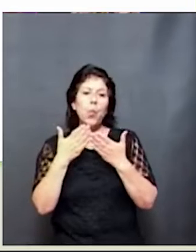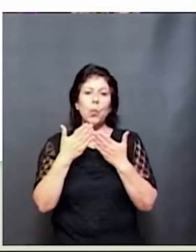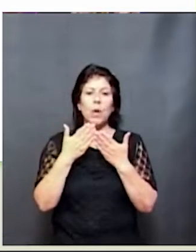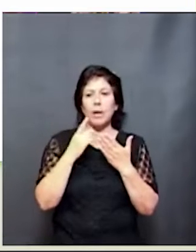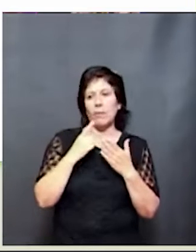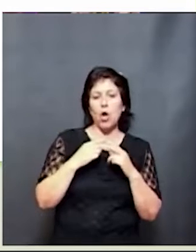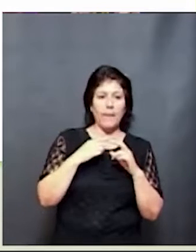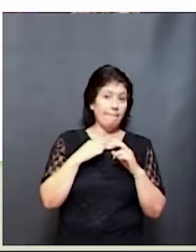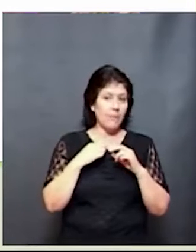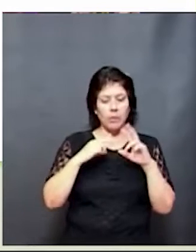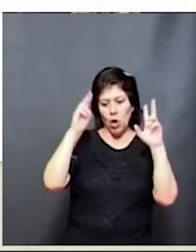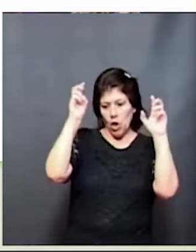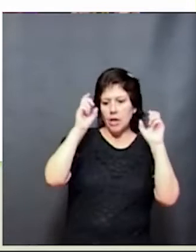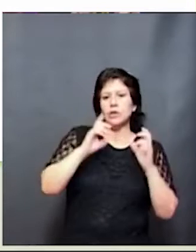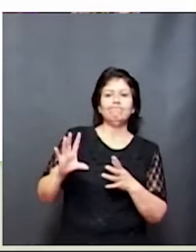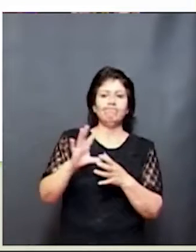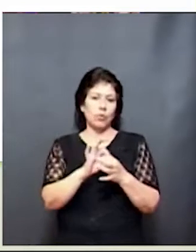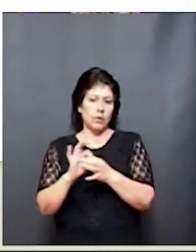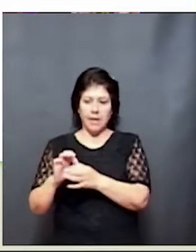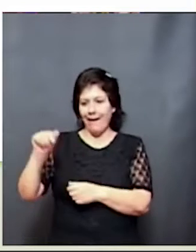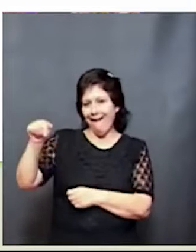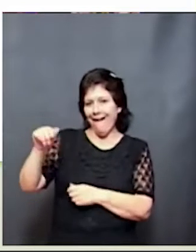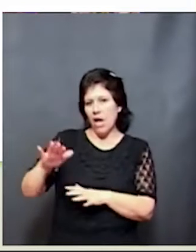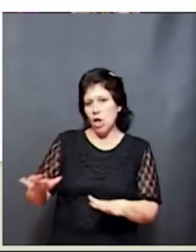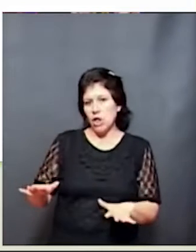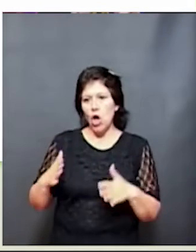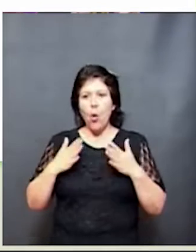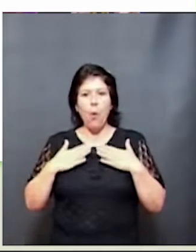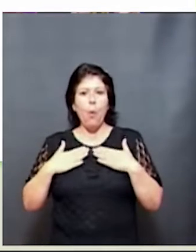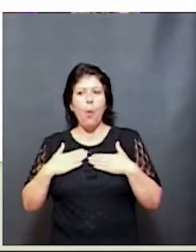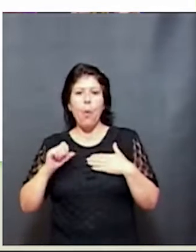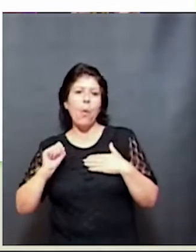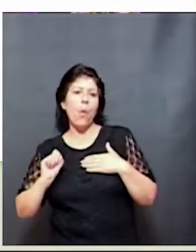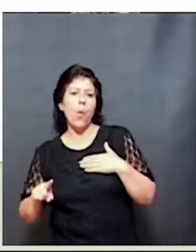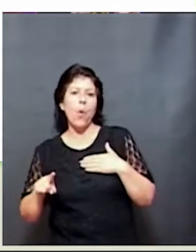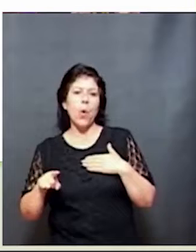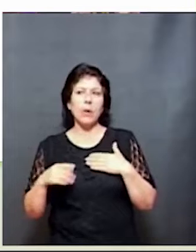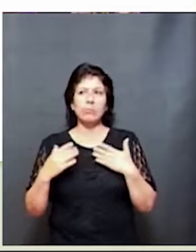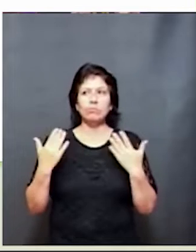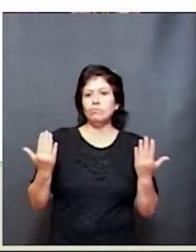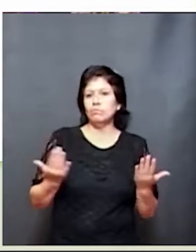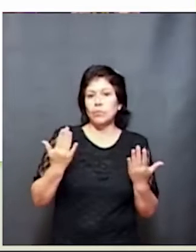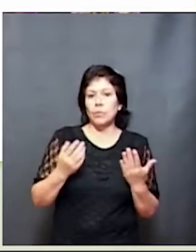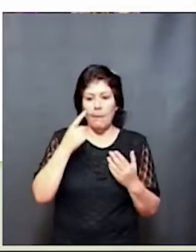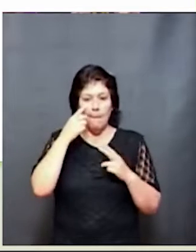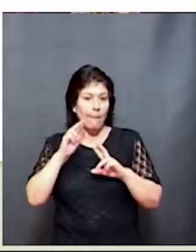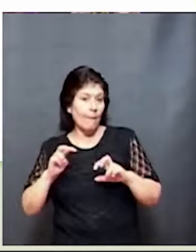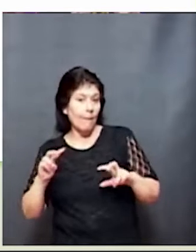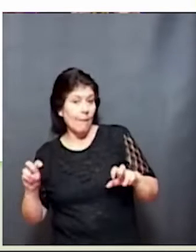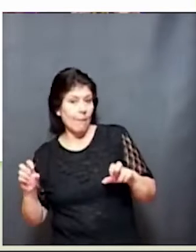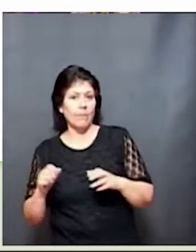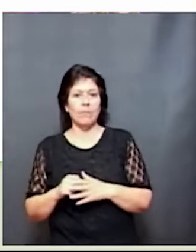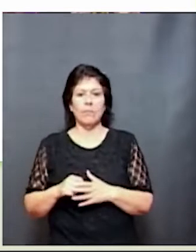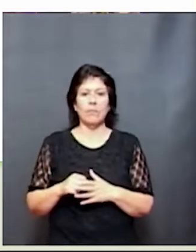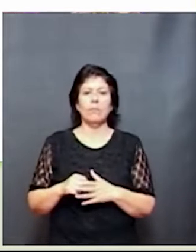biología-ambiente. Ellos tienen una predisposición biológica-genética que según nuestro gran investigador actual, el